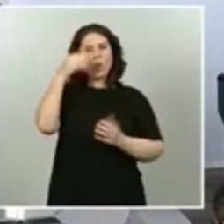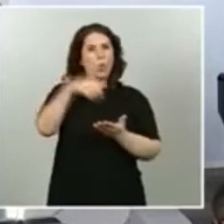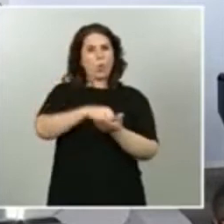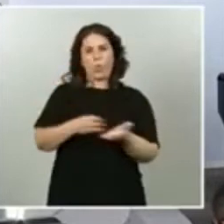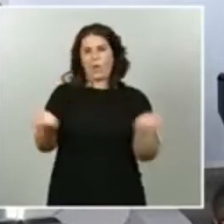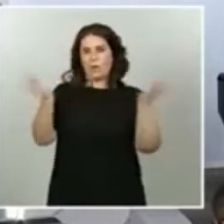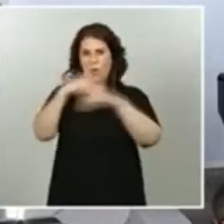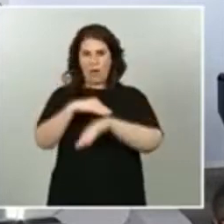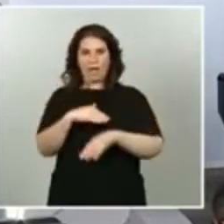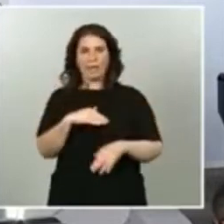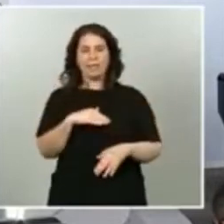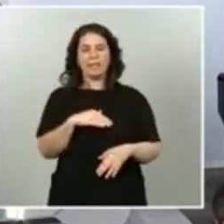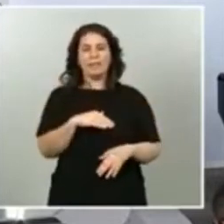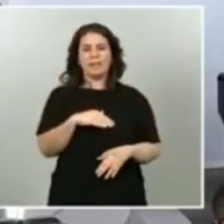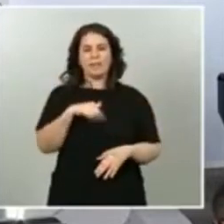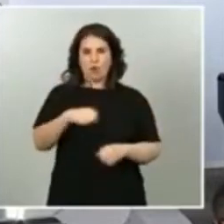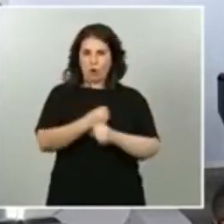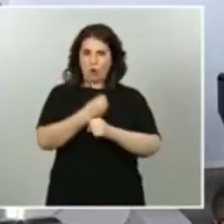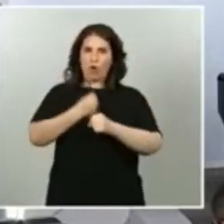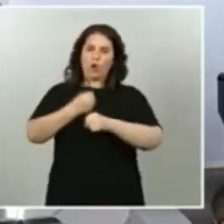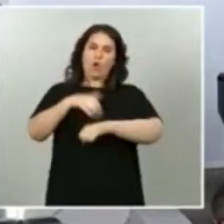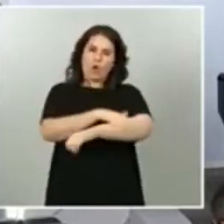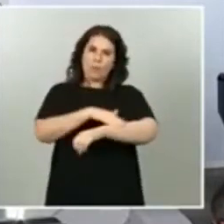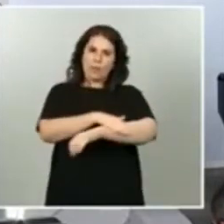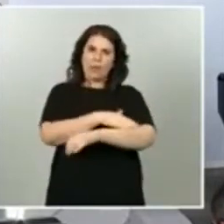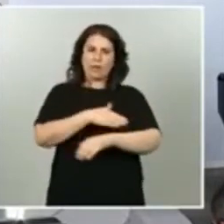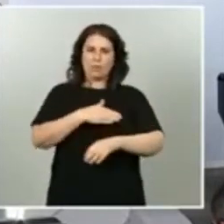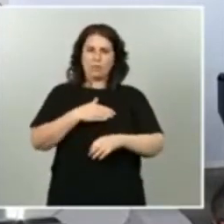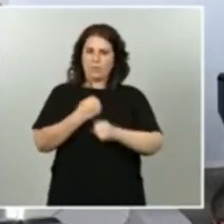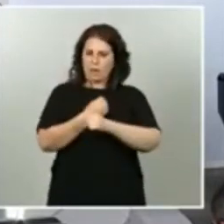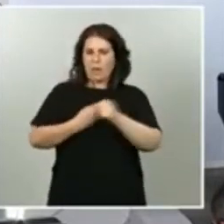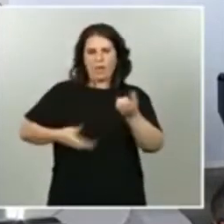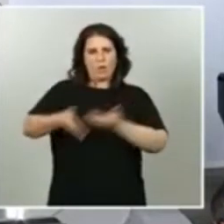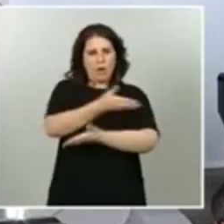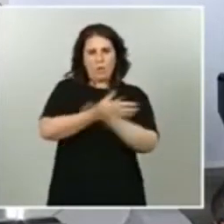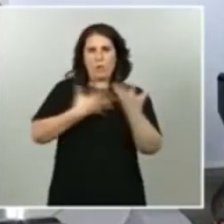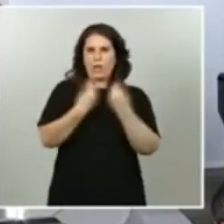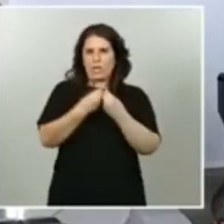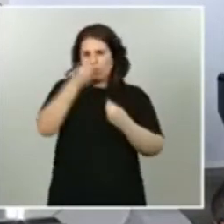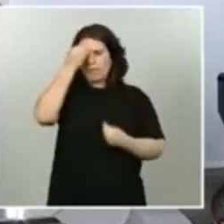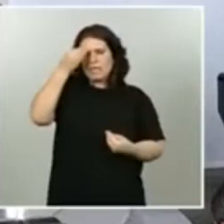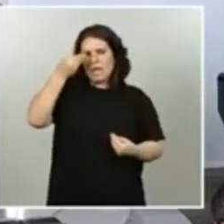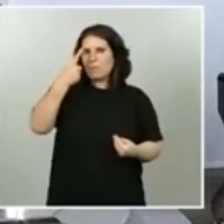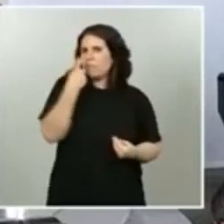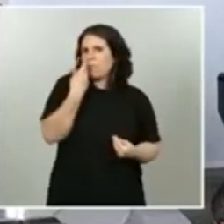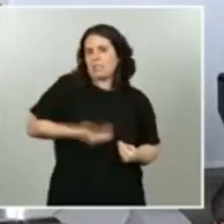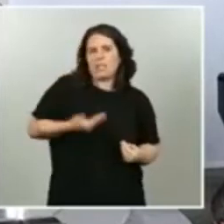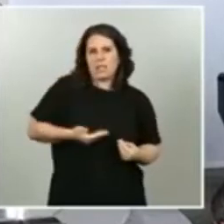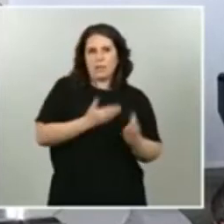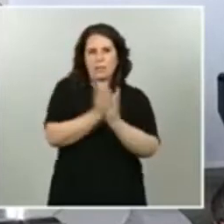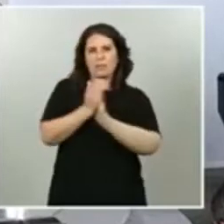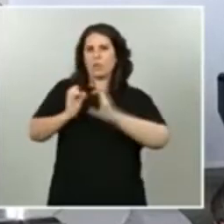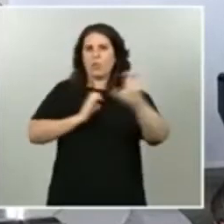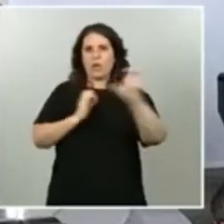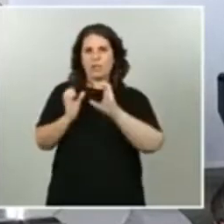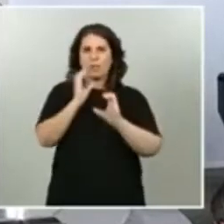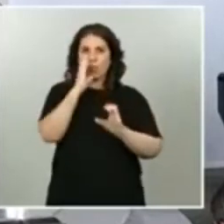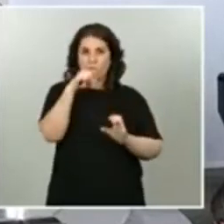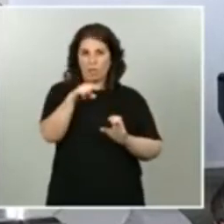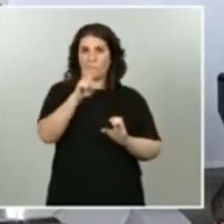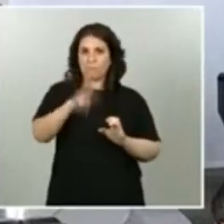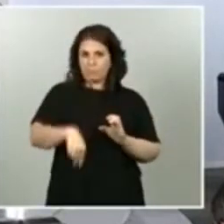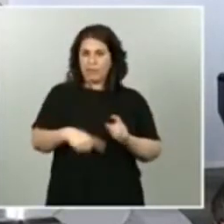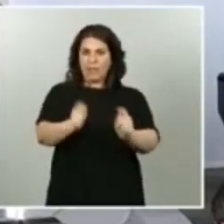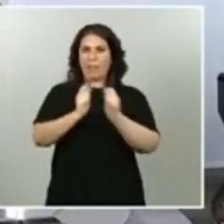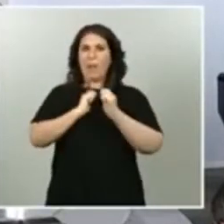trabaja, colabora, cree imprescindible. El papel de los medios de comunicación son vertebradores de la democracia en nuestro país.